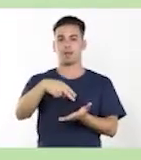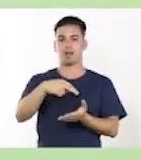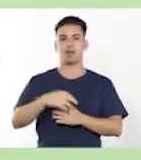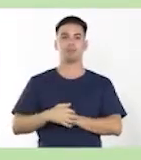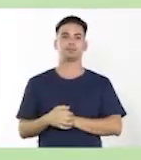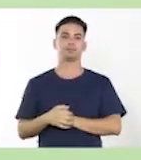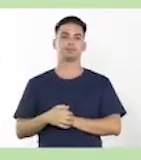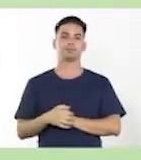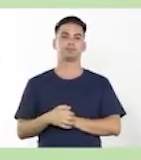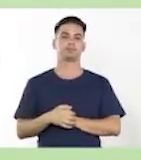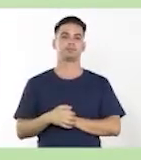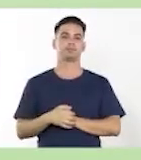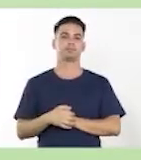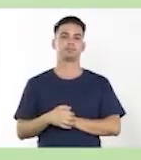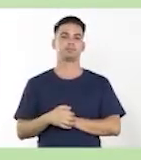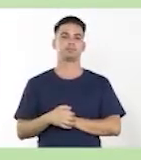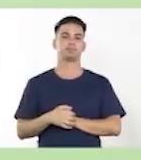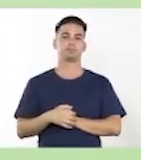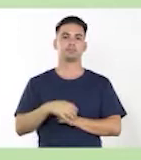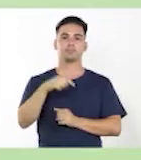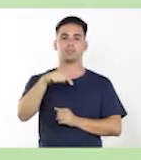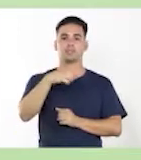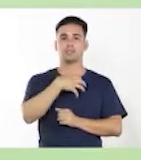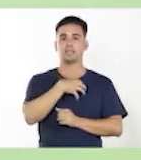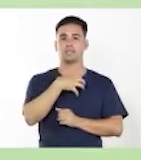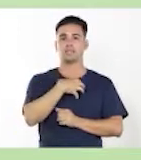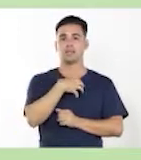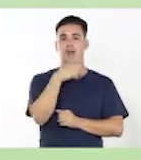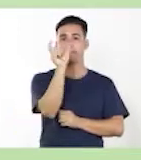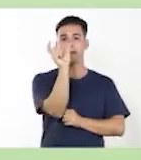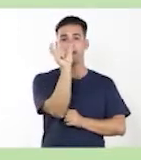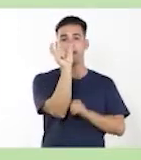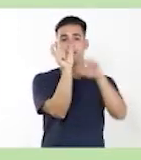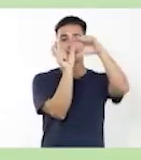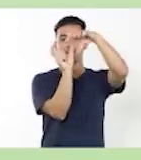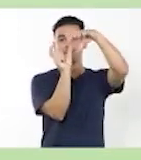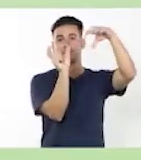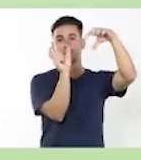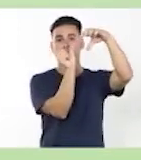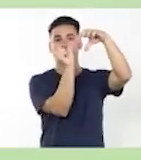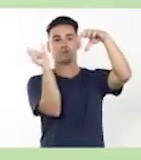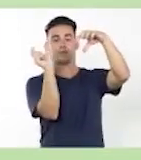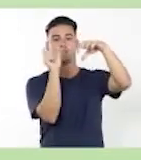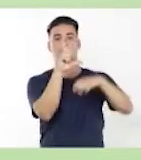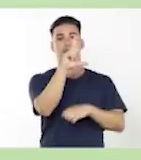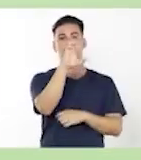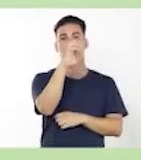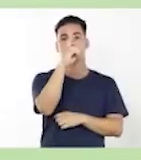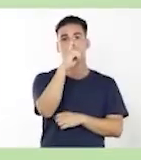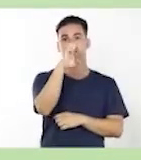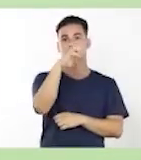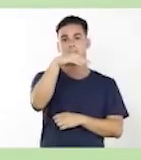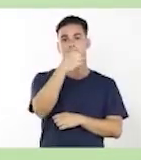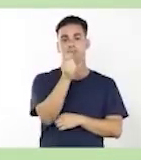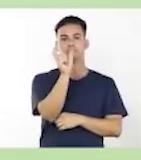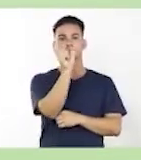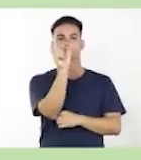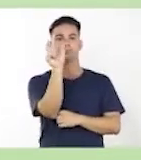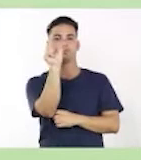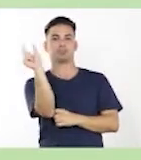Consta de un lexema y de varios morfemas que indican modo, tiempo, número y persona.